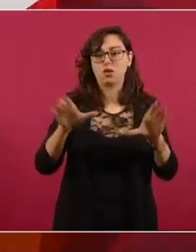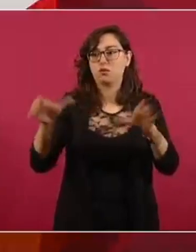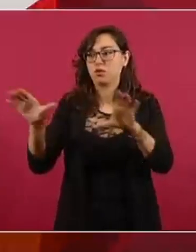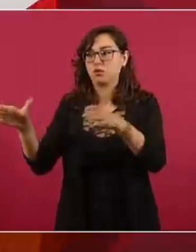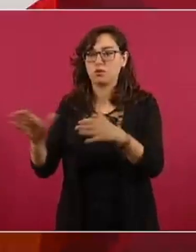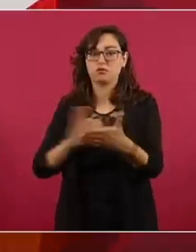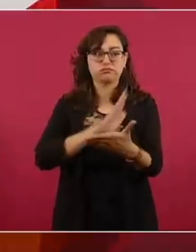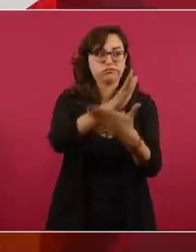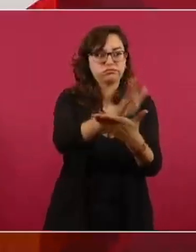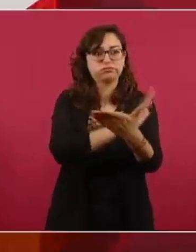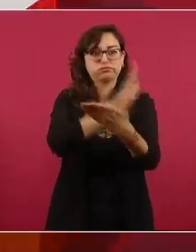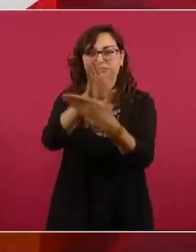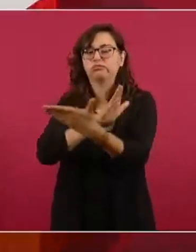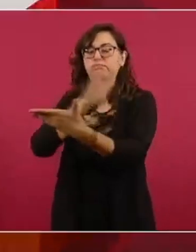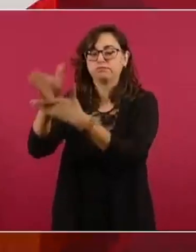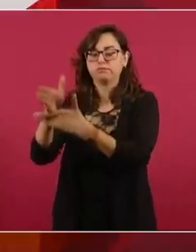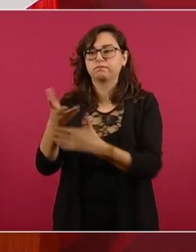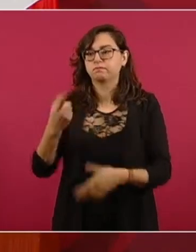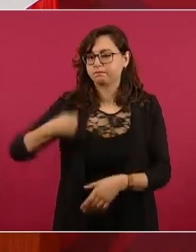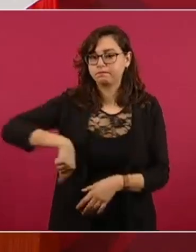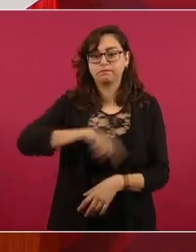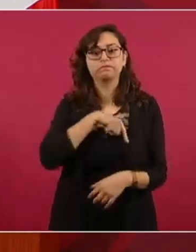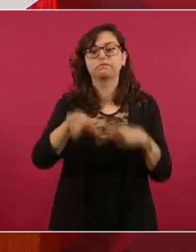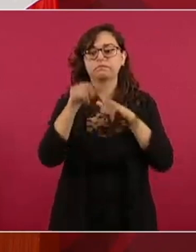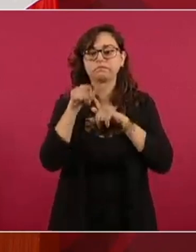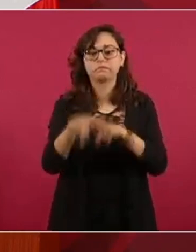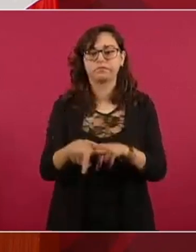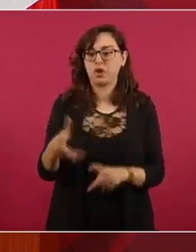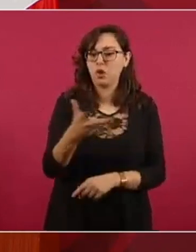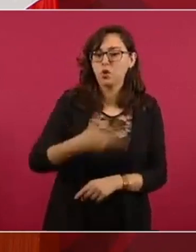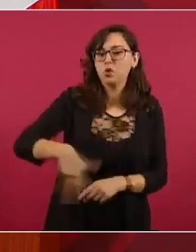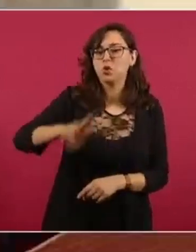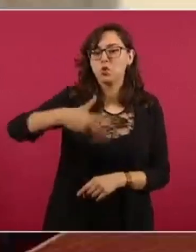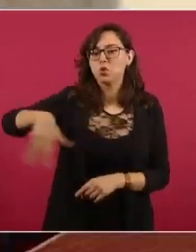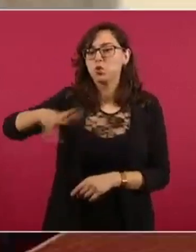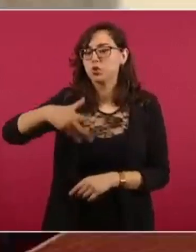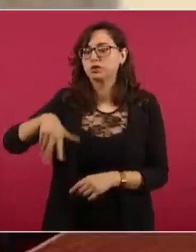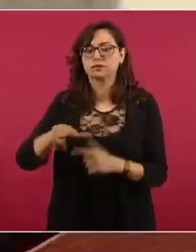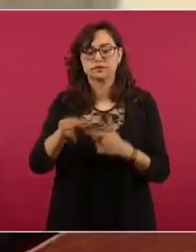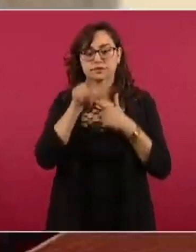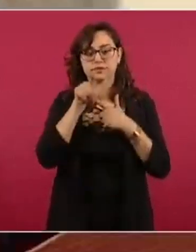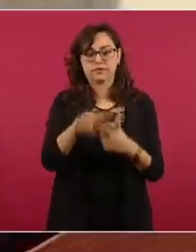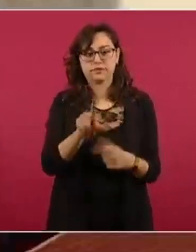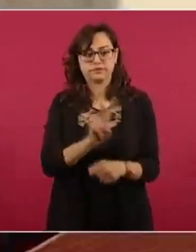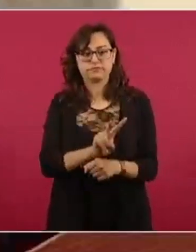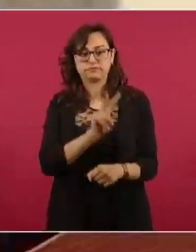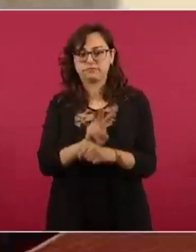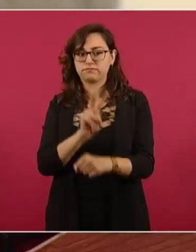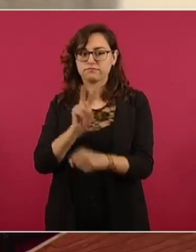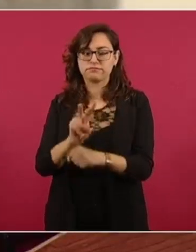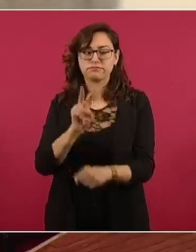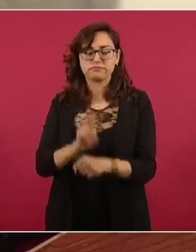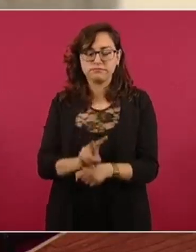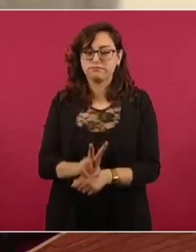en esa búsqueda y vamos a estar pendientes todo nuestro